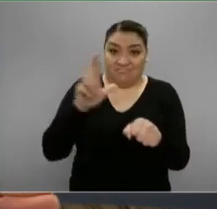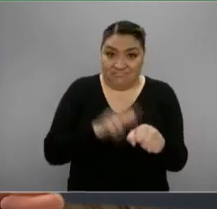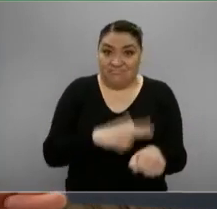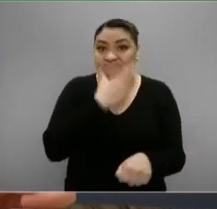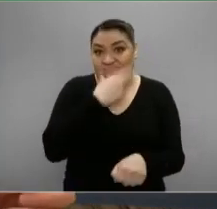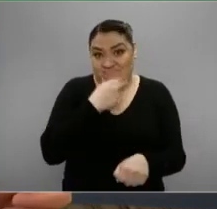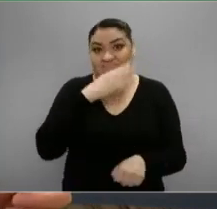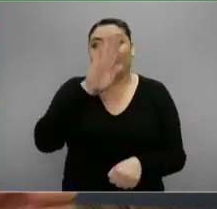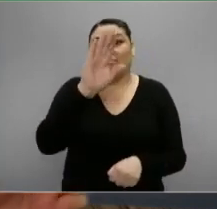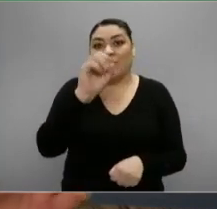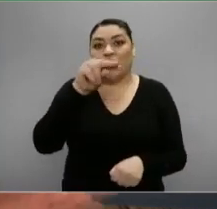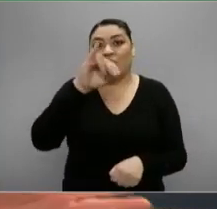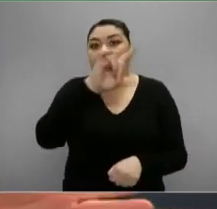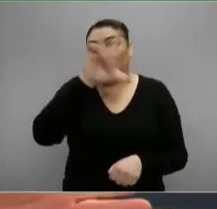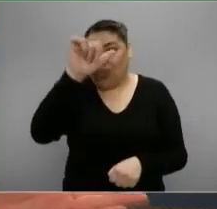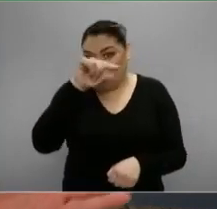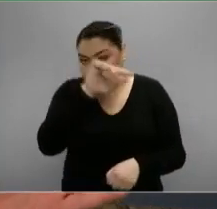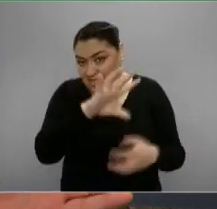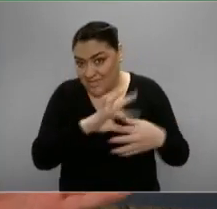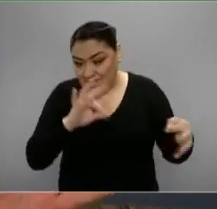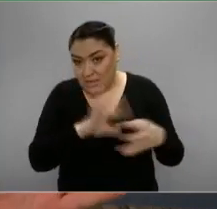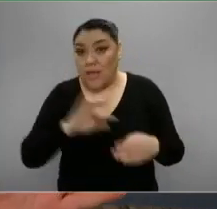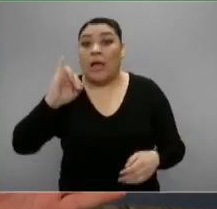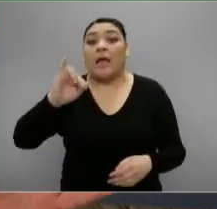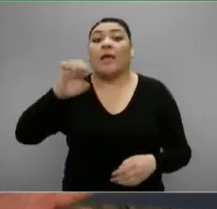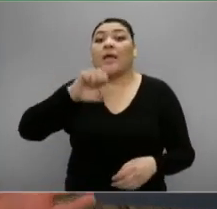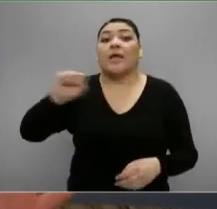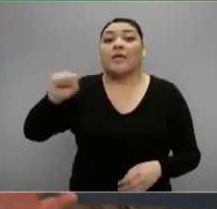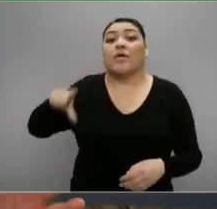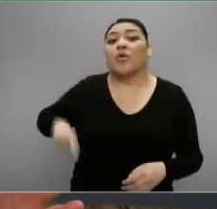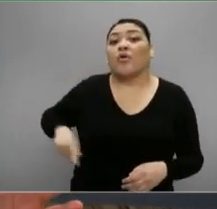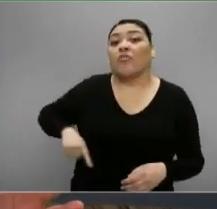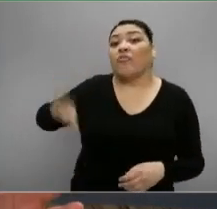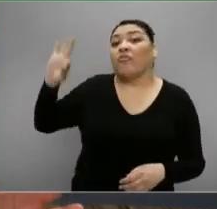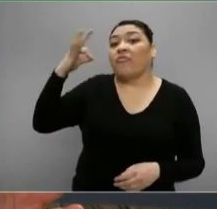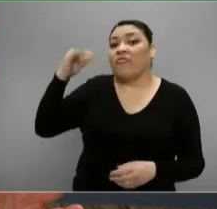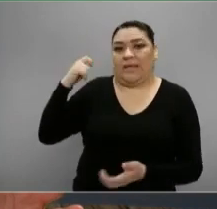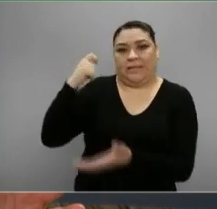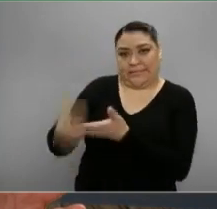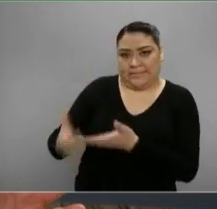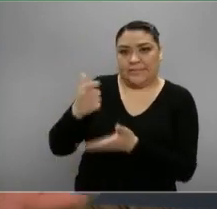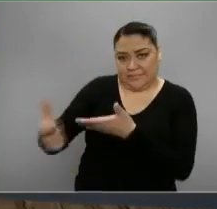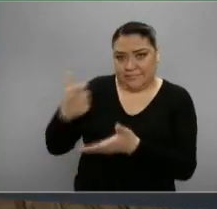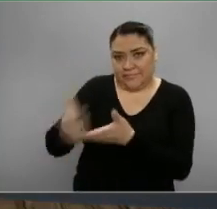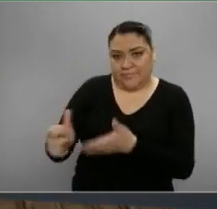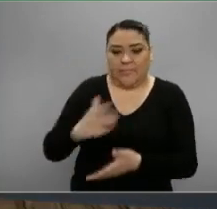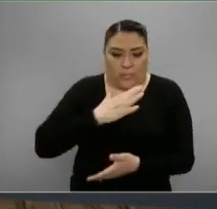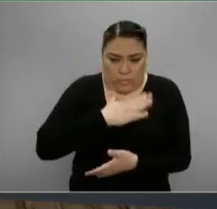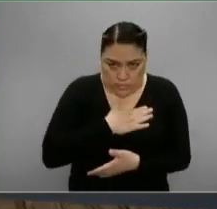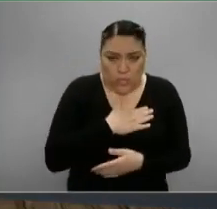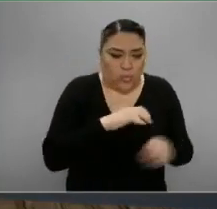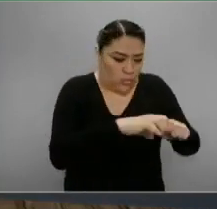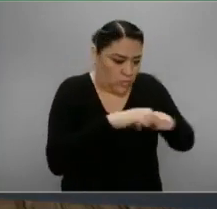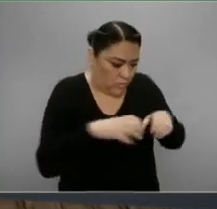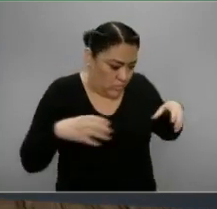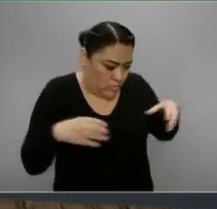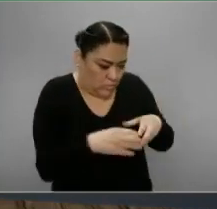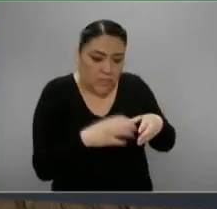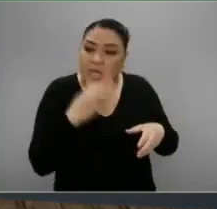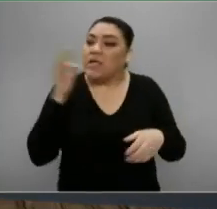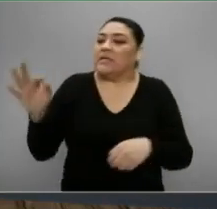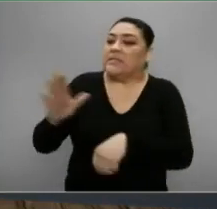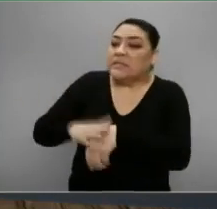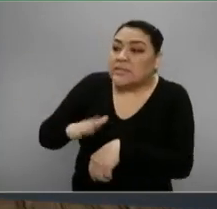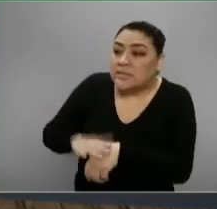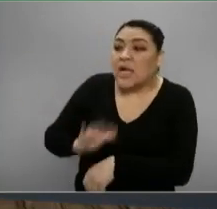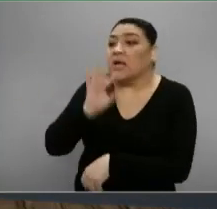Bonilla. Dijo también que aunque el IMSS depende del gobierno federal, él y sus funcionarios alertaron